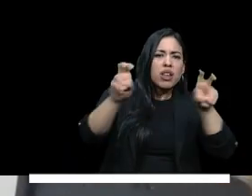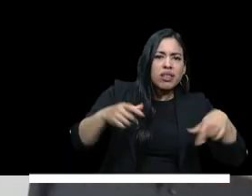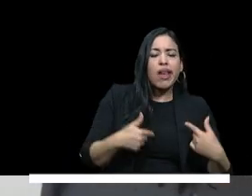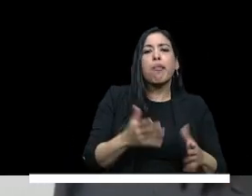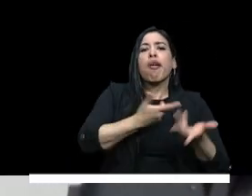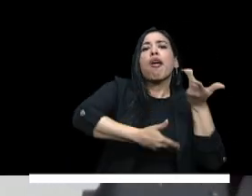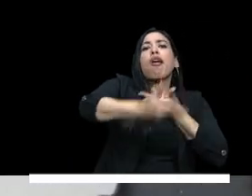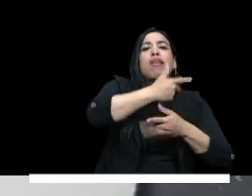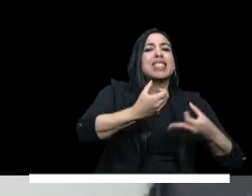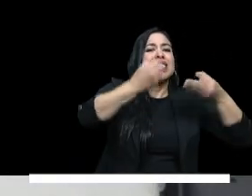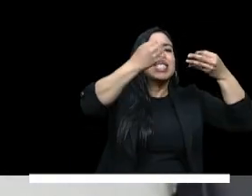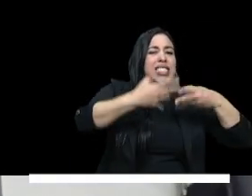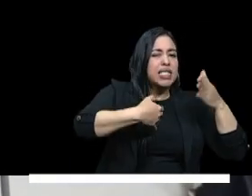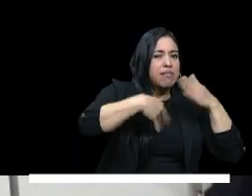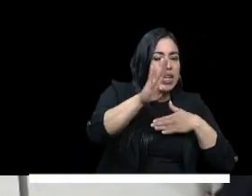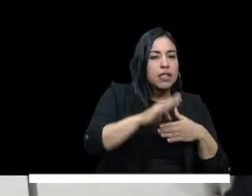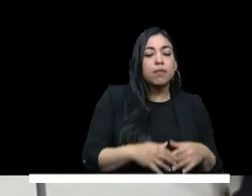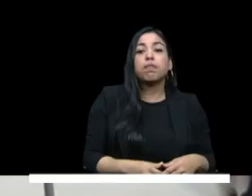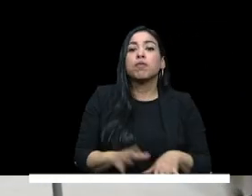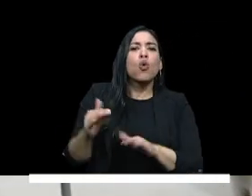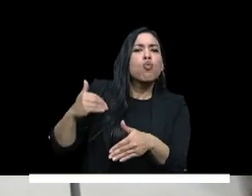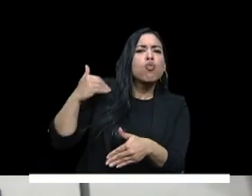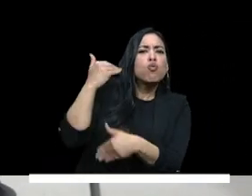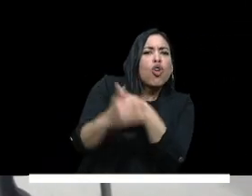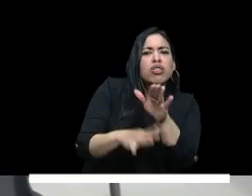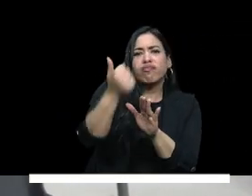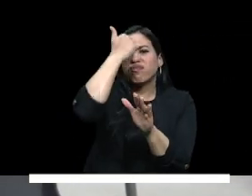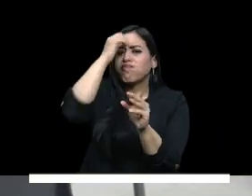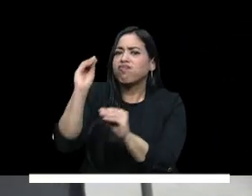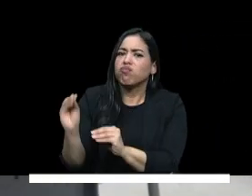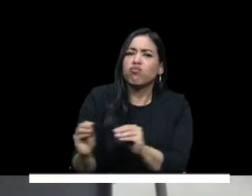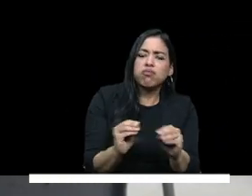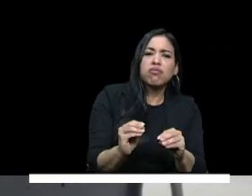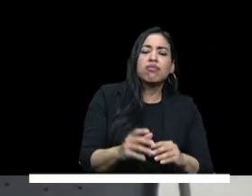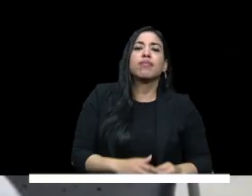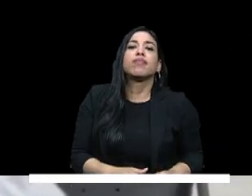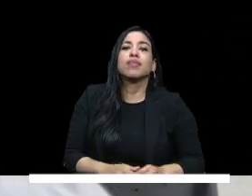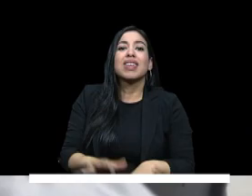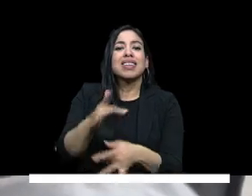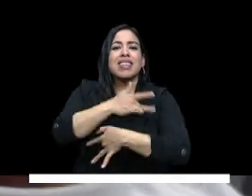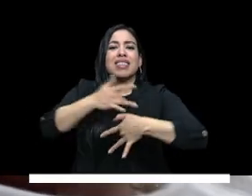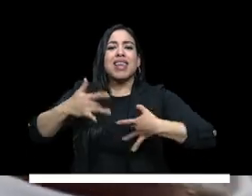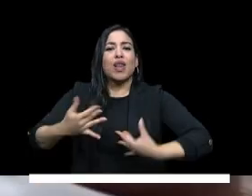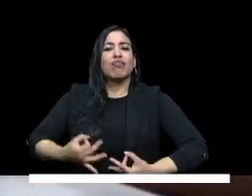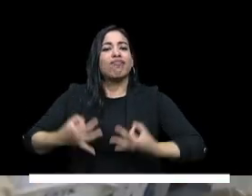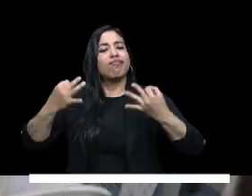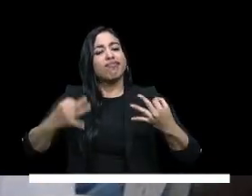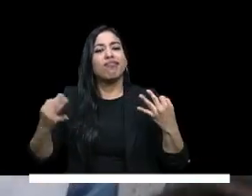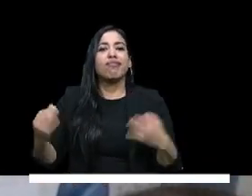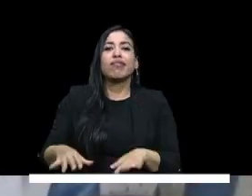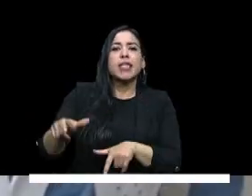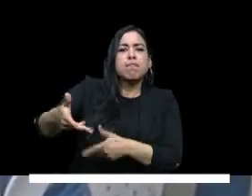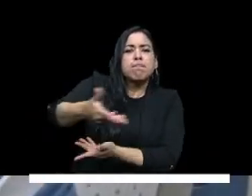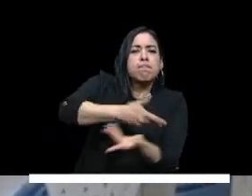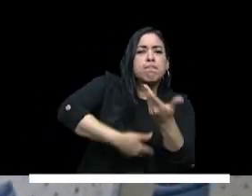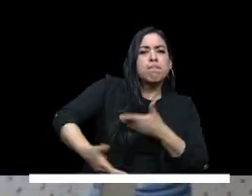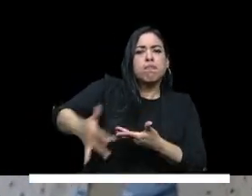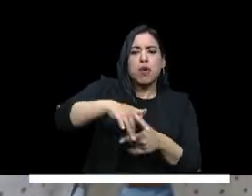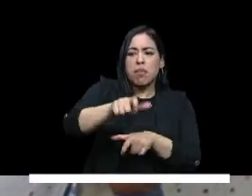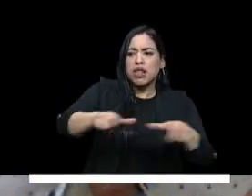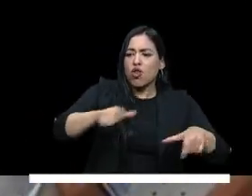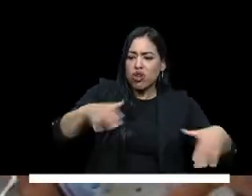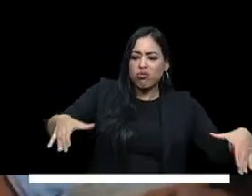convivencia y seguridad procesos pedagógicos salud y bienestar involucramiento de